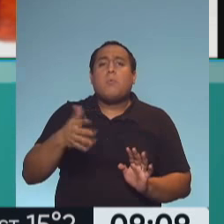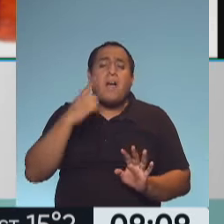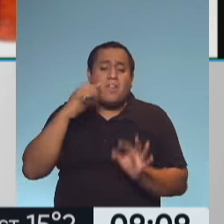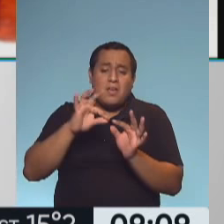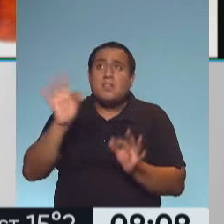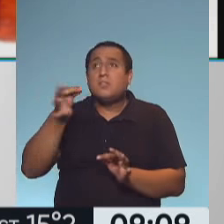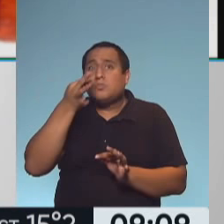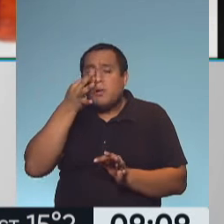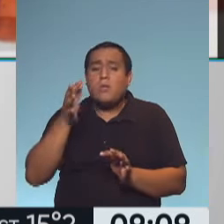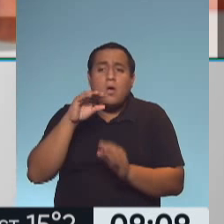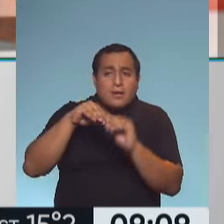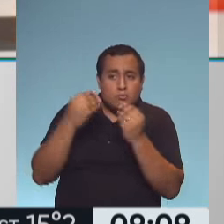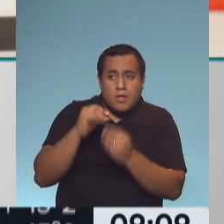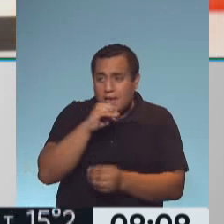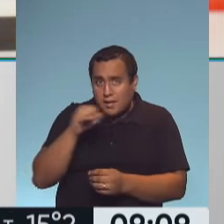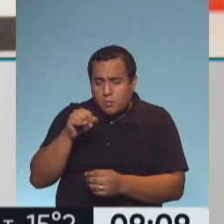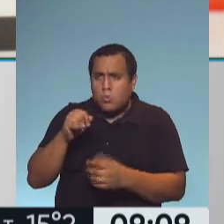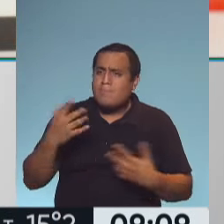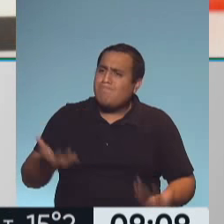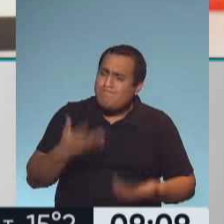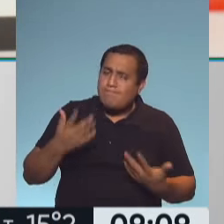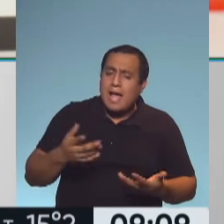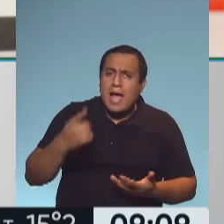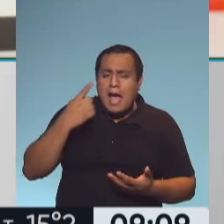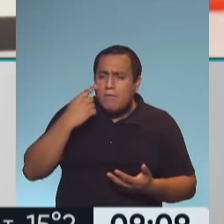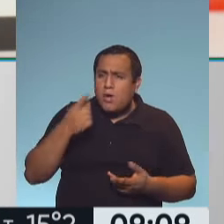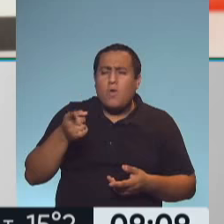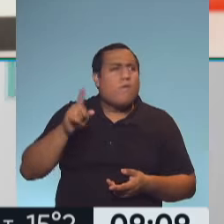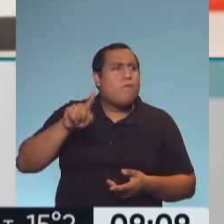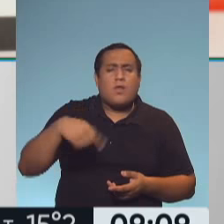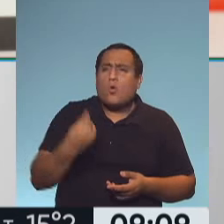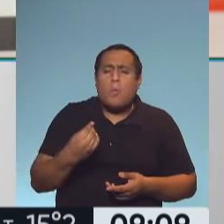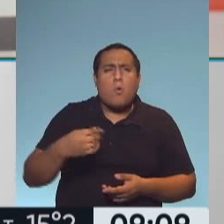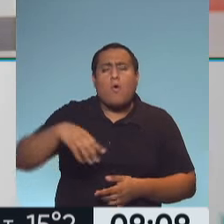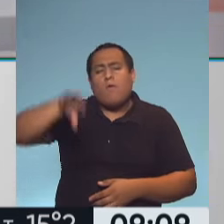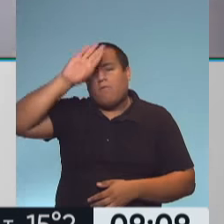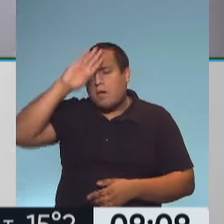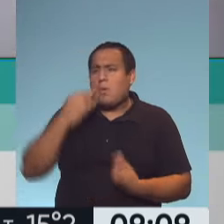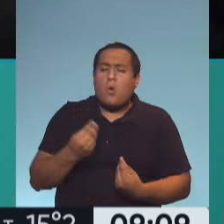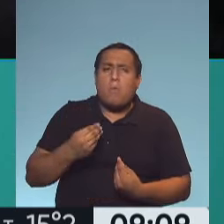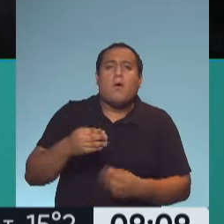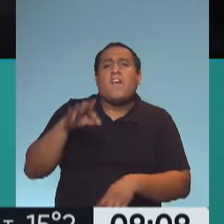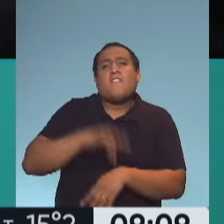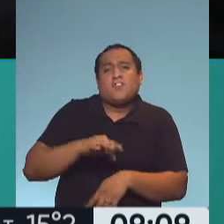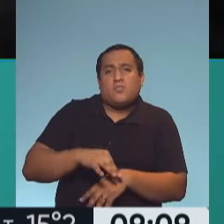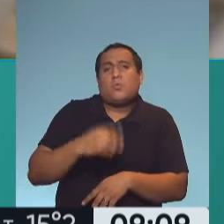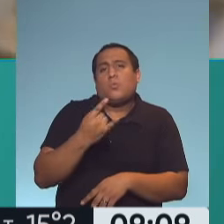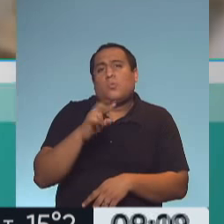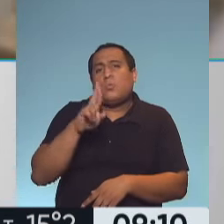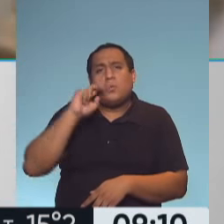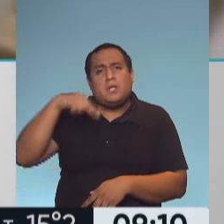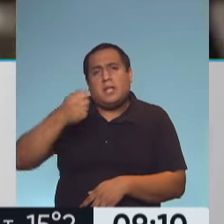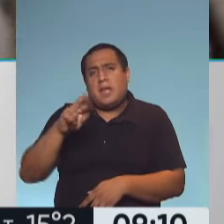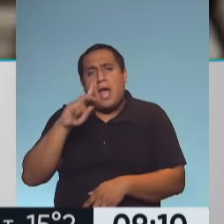y si se hisopa es negativo, habrá que buscar otra causa de infección, puede ser una infección urinaria o cualquier otro tipo de enfermedad. Cada caso es